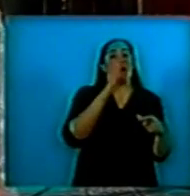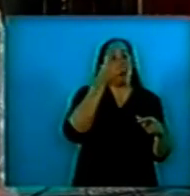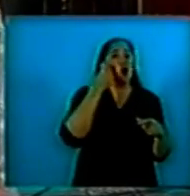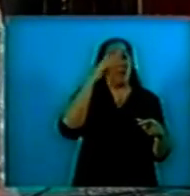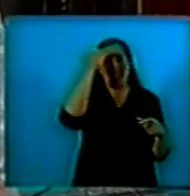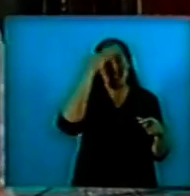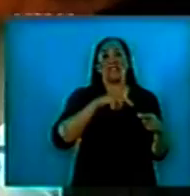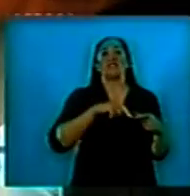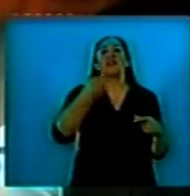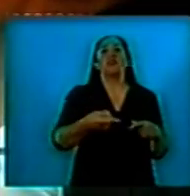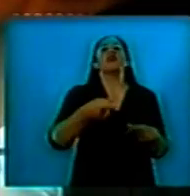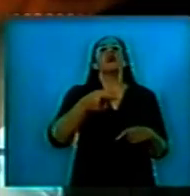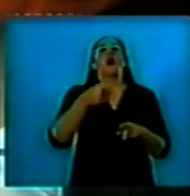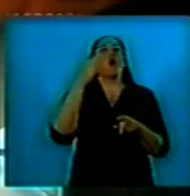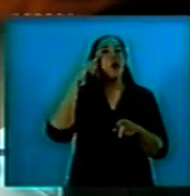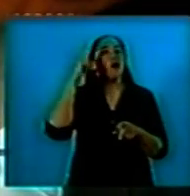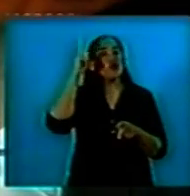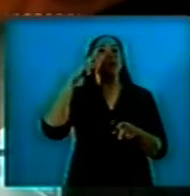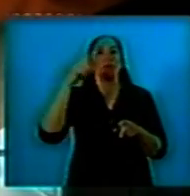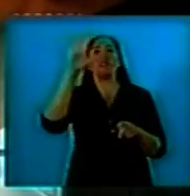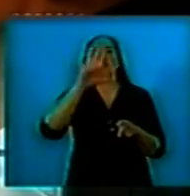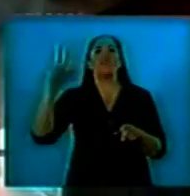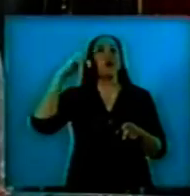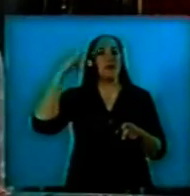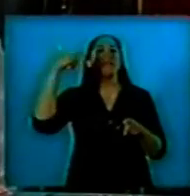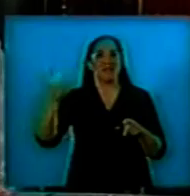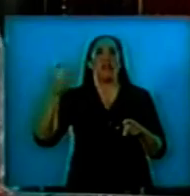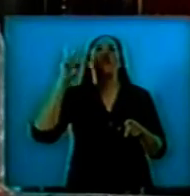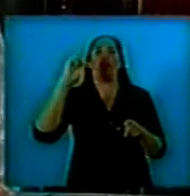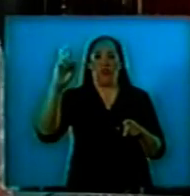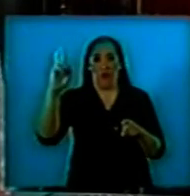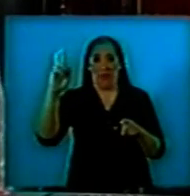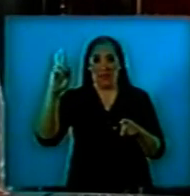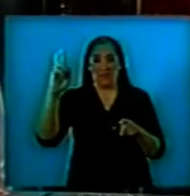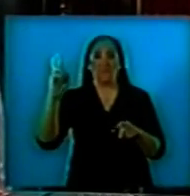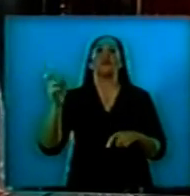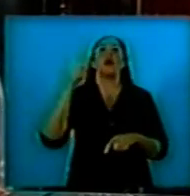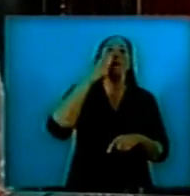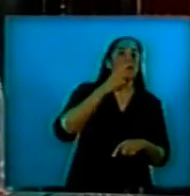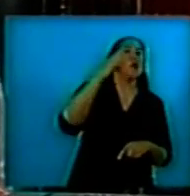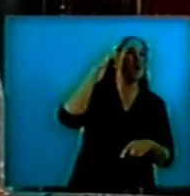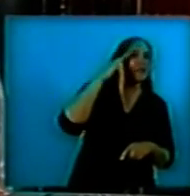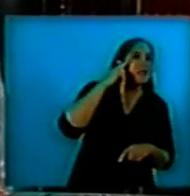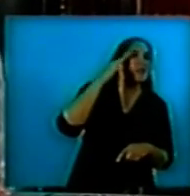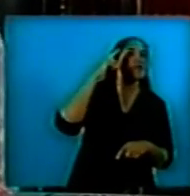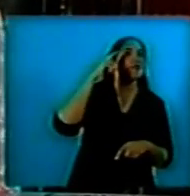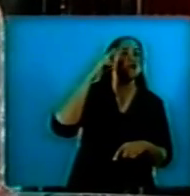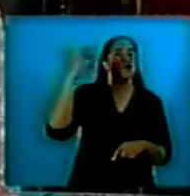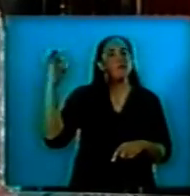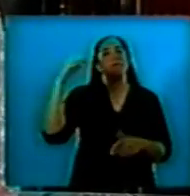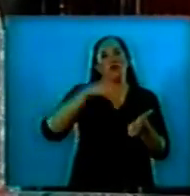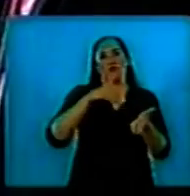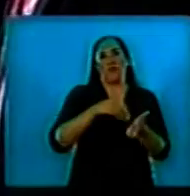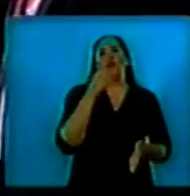.596 millones de dólares y 1.900 millones de pesos moneda